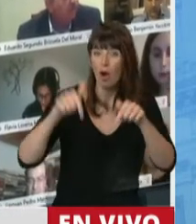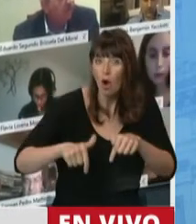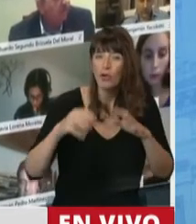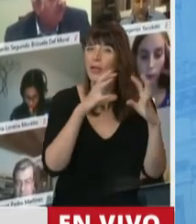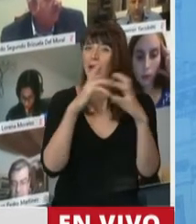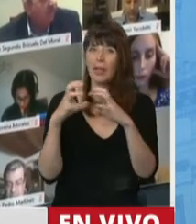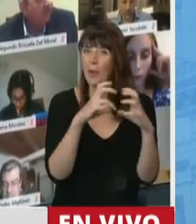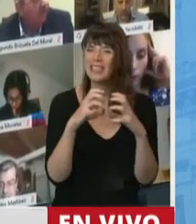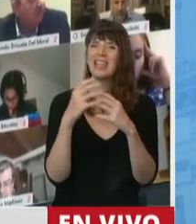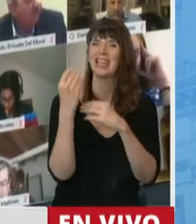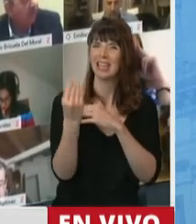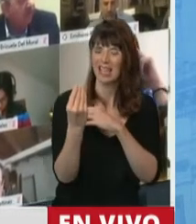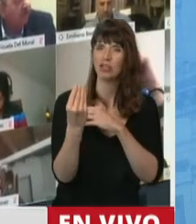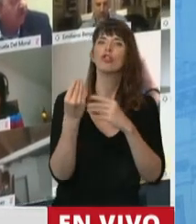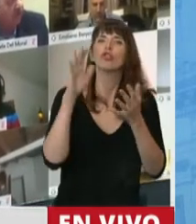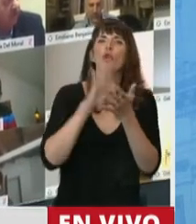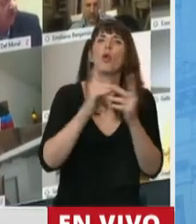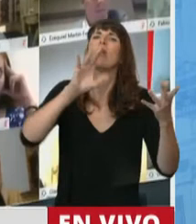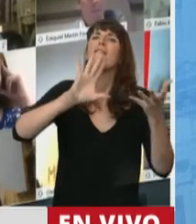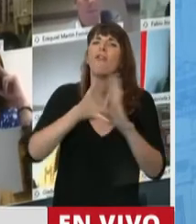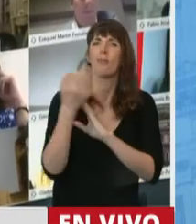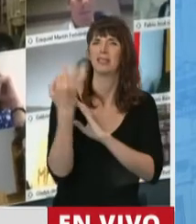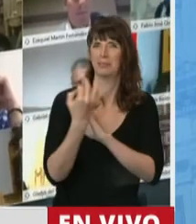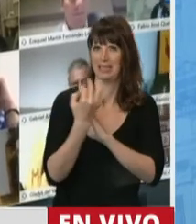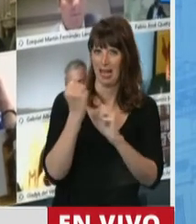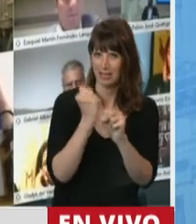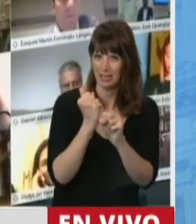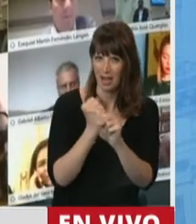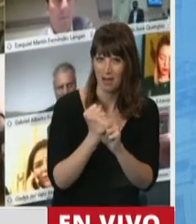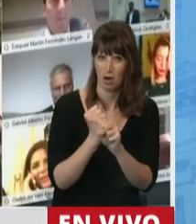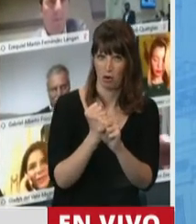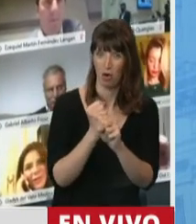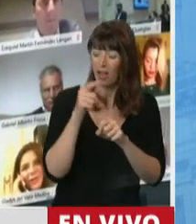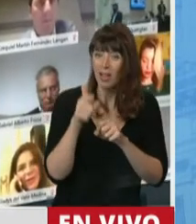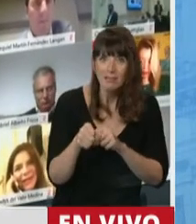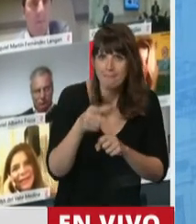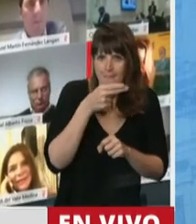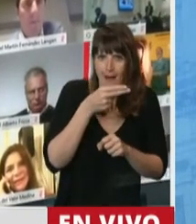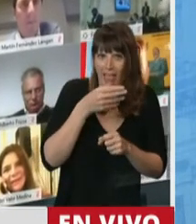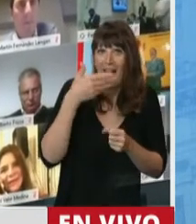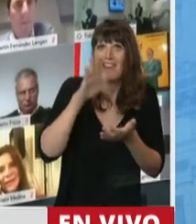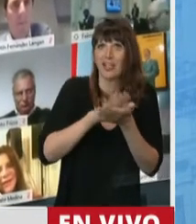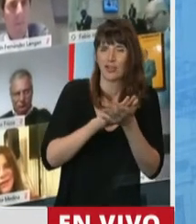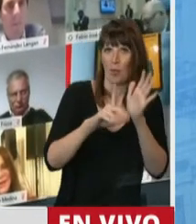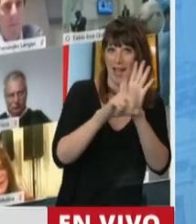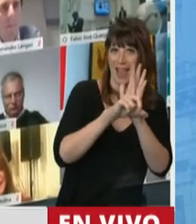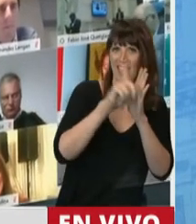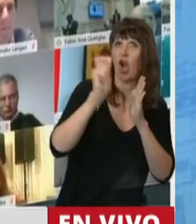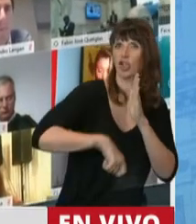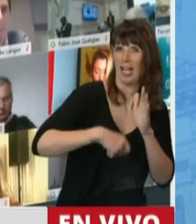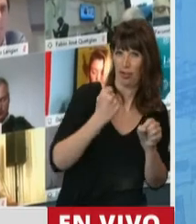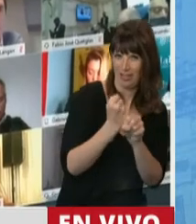es sobre una modalidad de trabajo. Una modalidad que no está contemplada en la ley de contrato de trabajo.